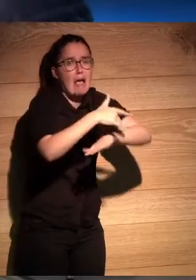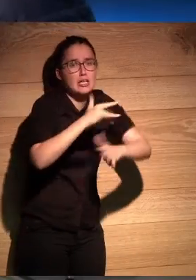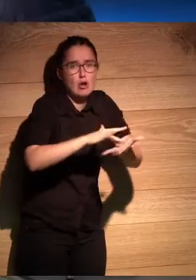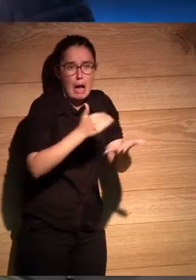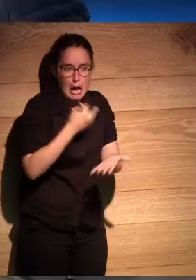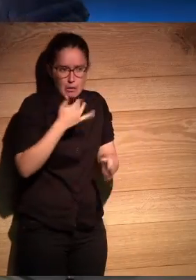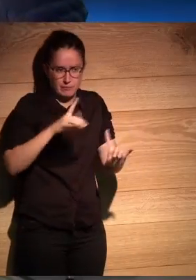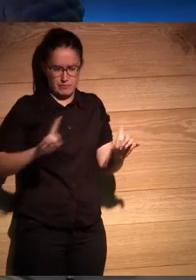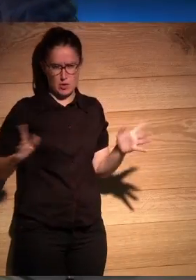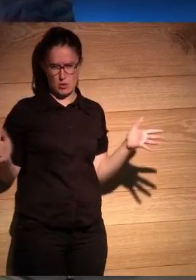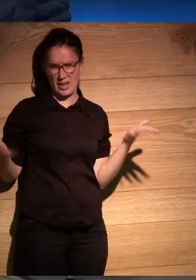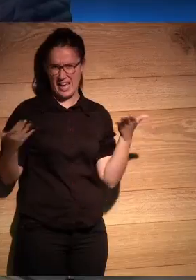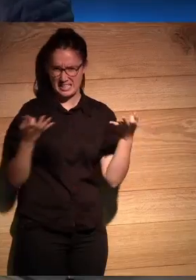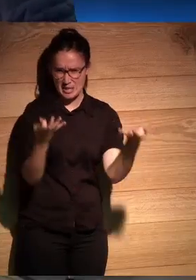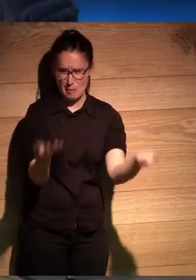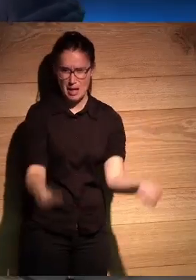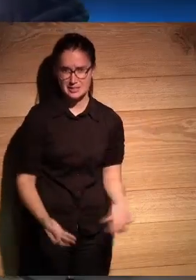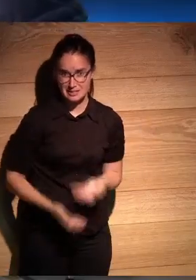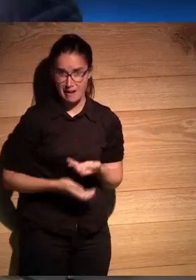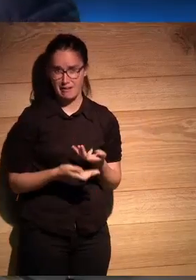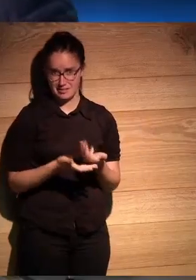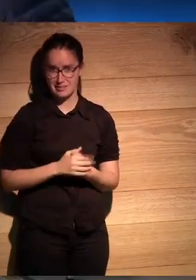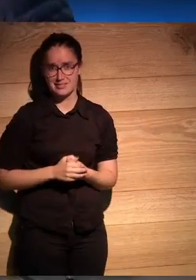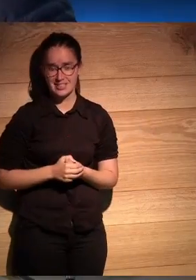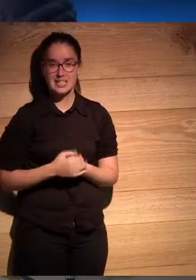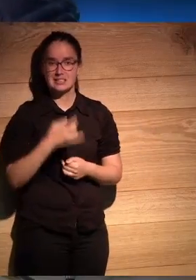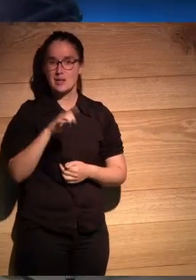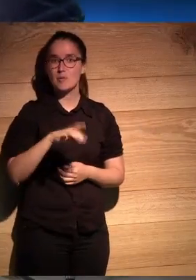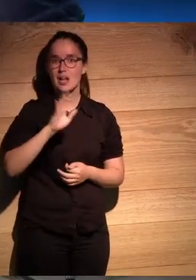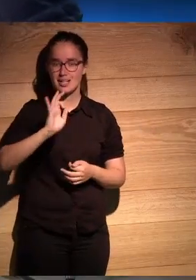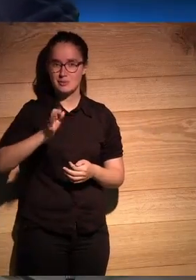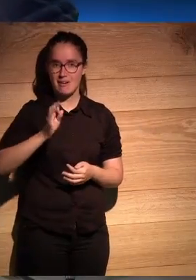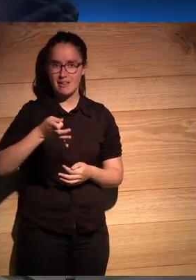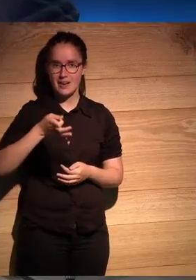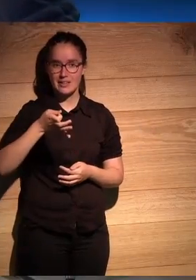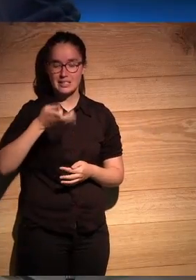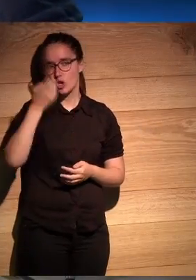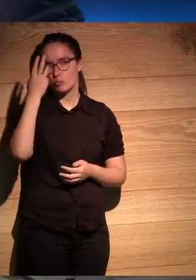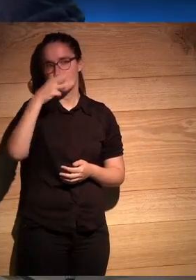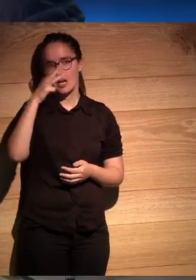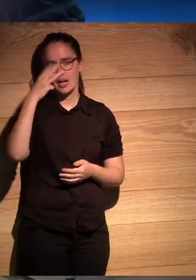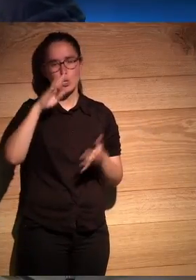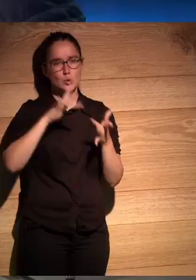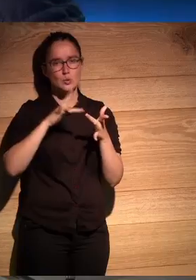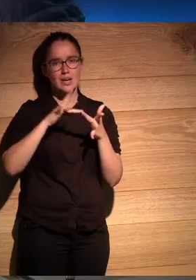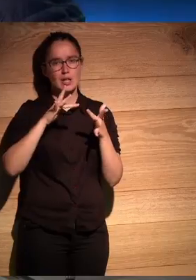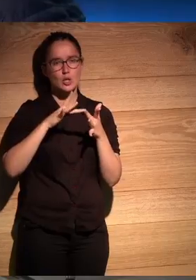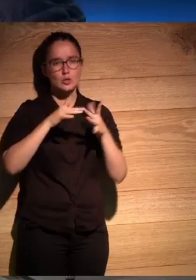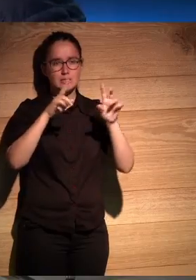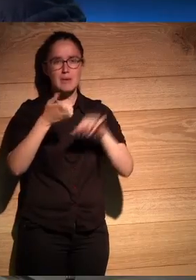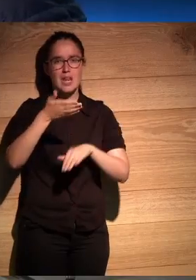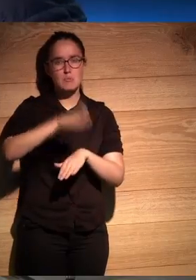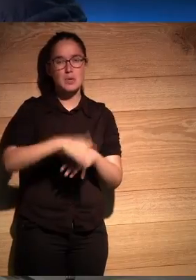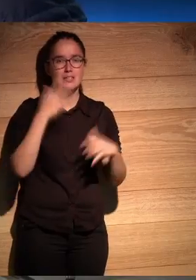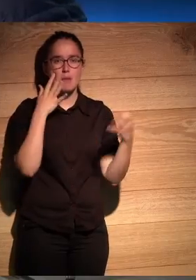oye que te pasa o sea también es cierto que los mexicanos tienen una relación con la idea de la muerte y del